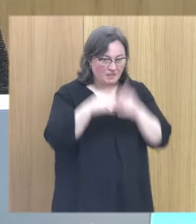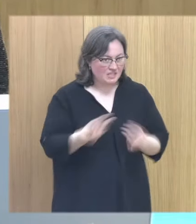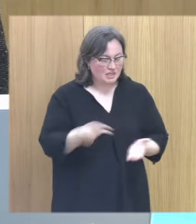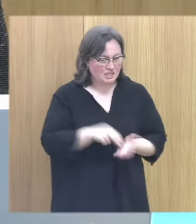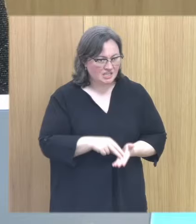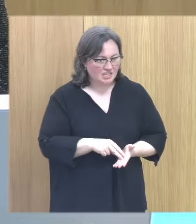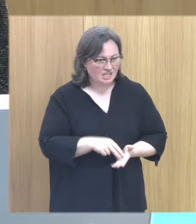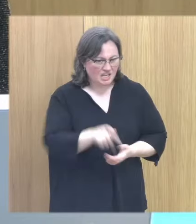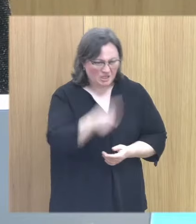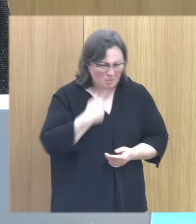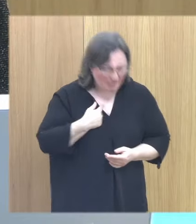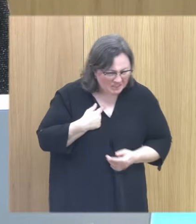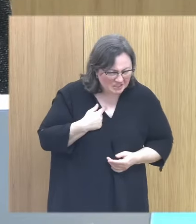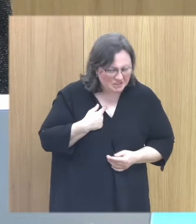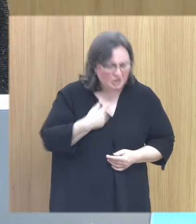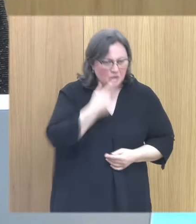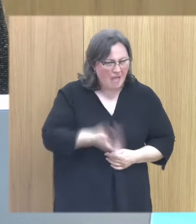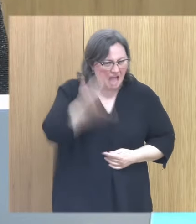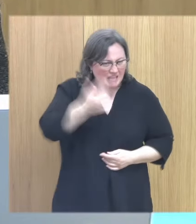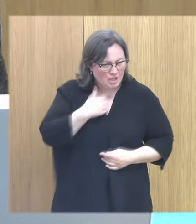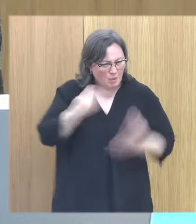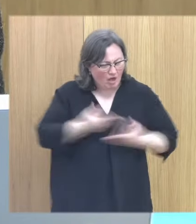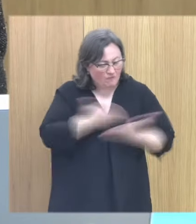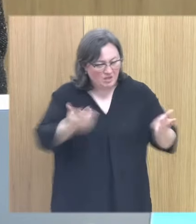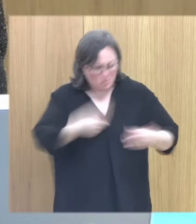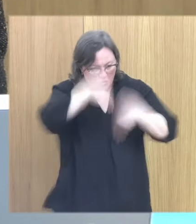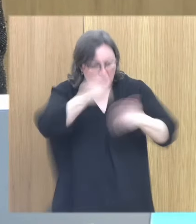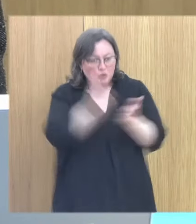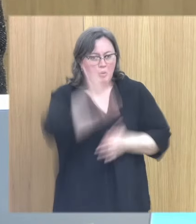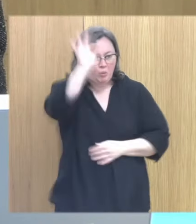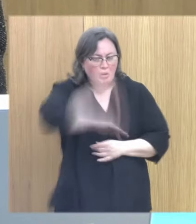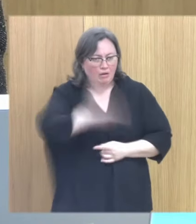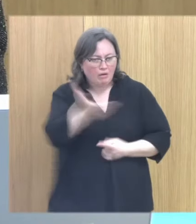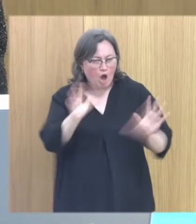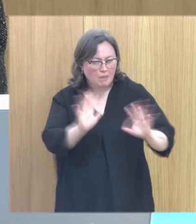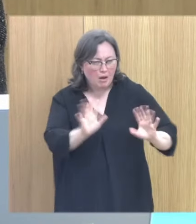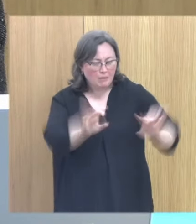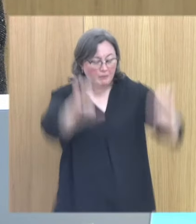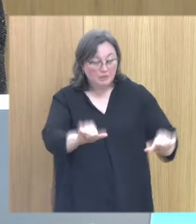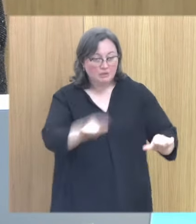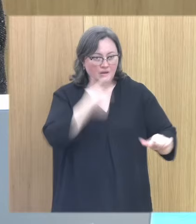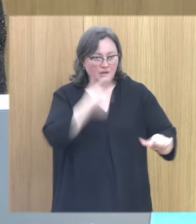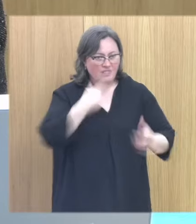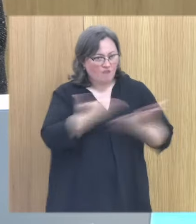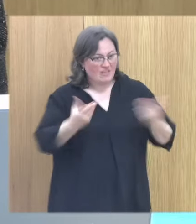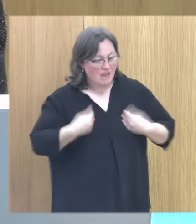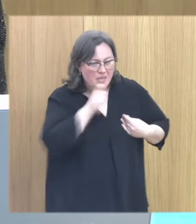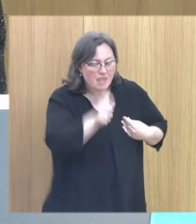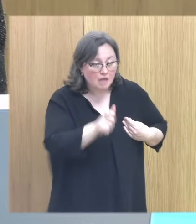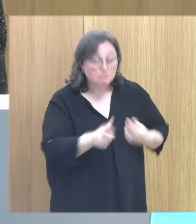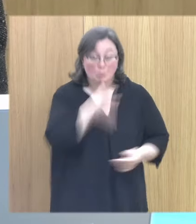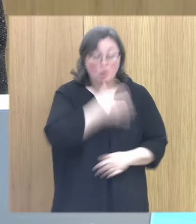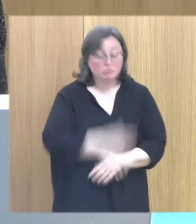detalle y me dijo que tú me digas eso tú que te pasas el día viendo las cosas horribles o sea cómo me vas a hablar de confiar en la vida y le dije